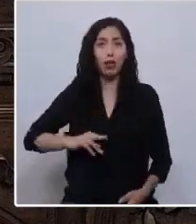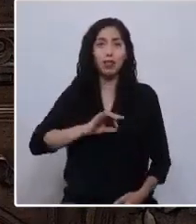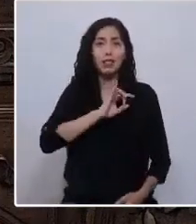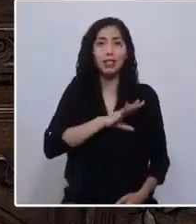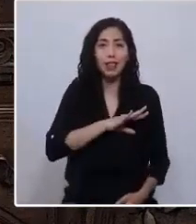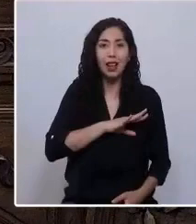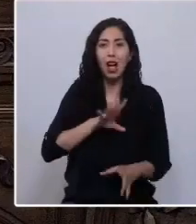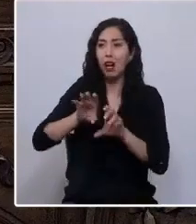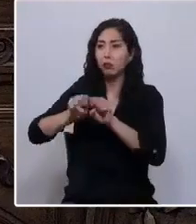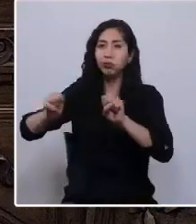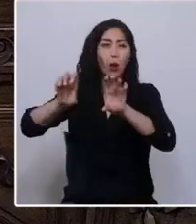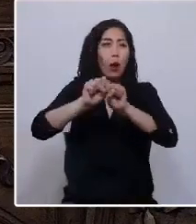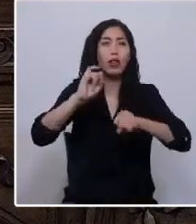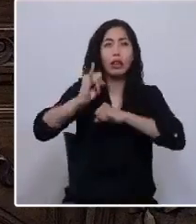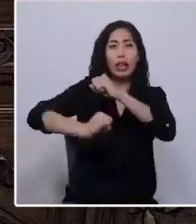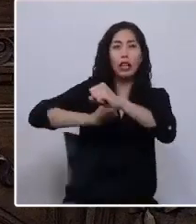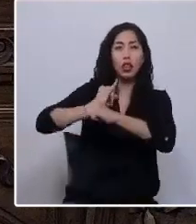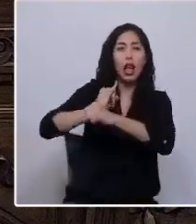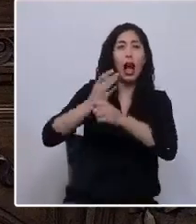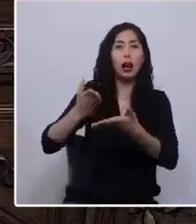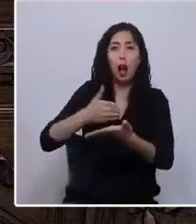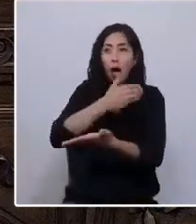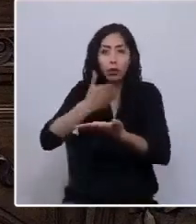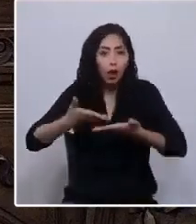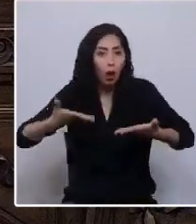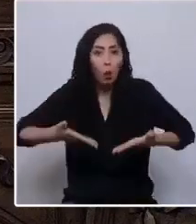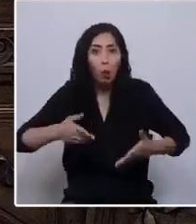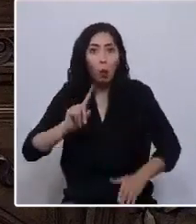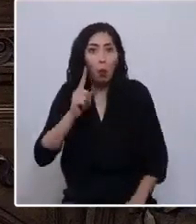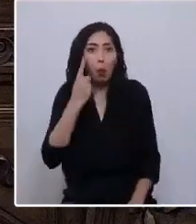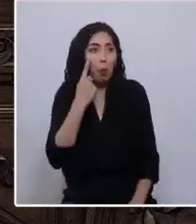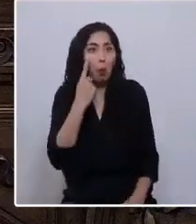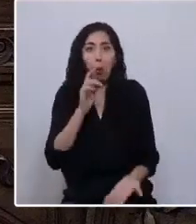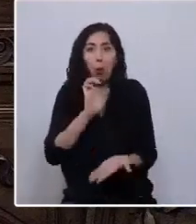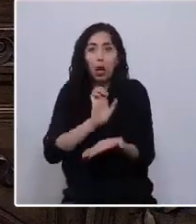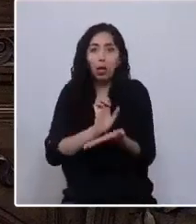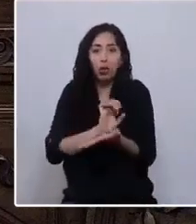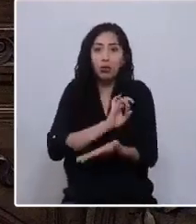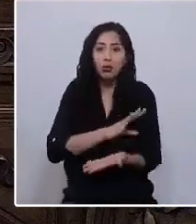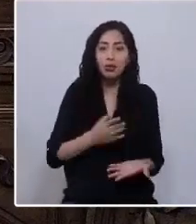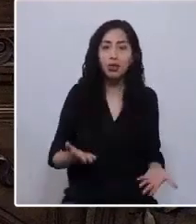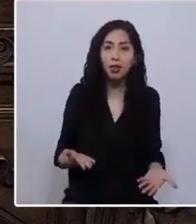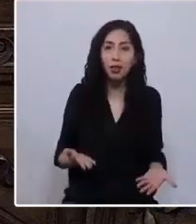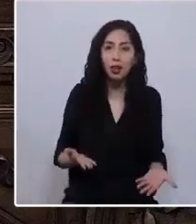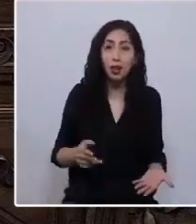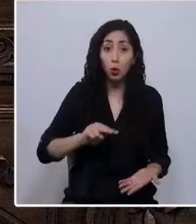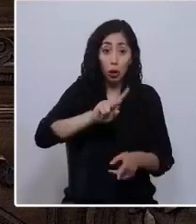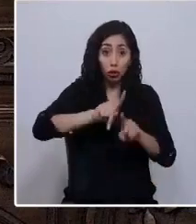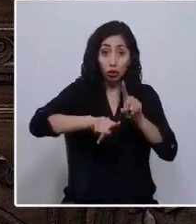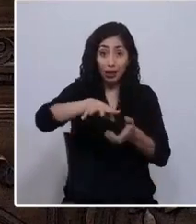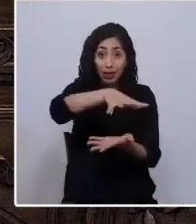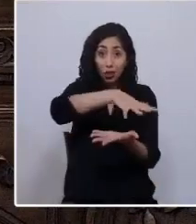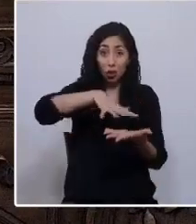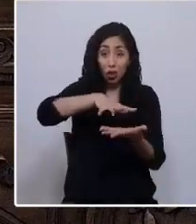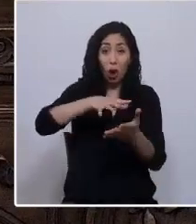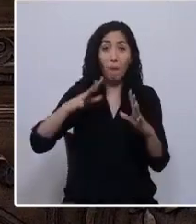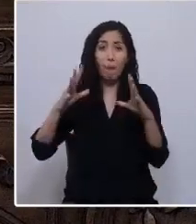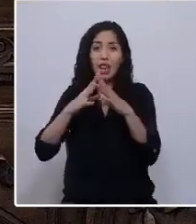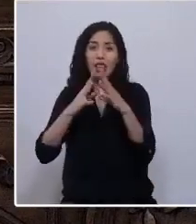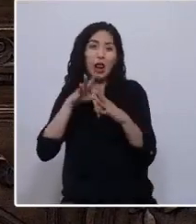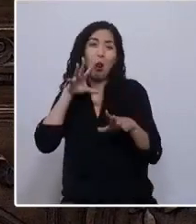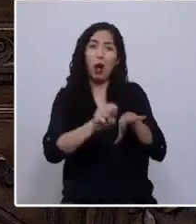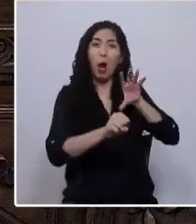tratados internacionales que hasta hoy son desconocidos por el Estado de Chile. Nuestro territorio fue ocupado militarmente,